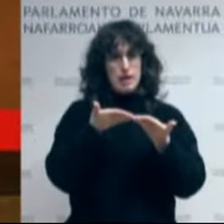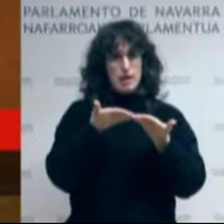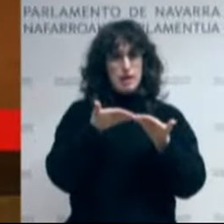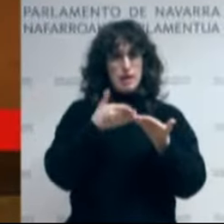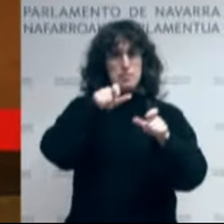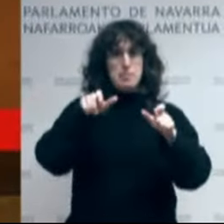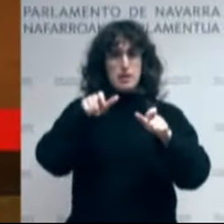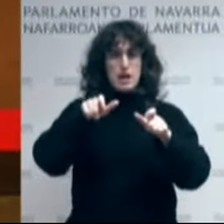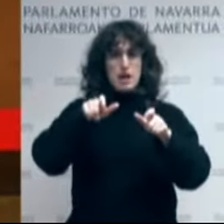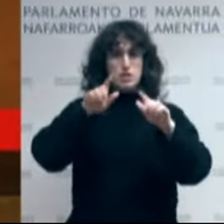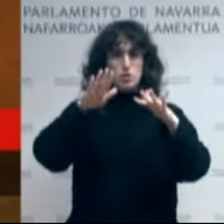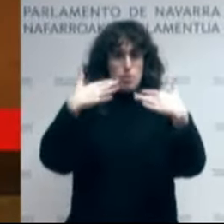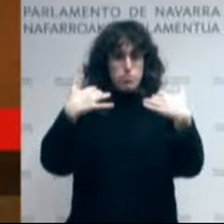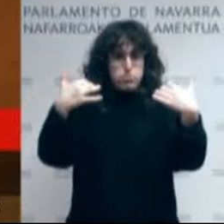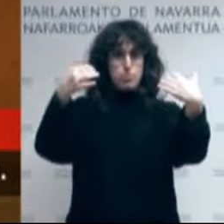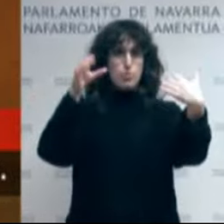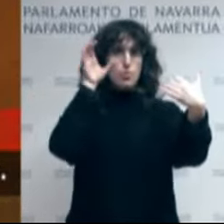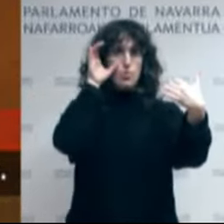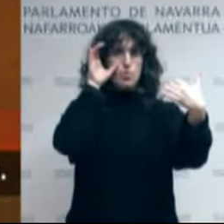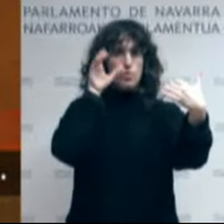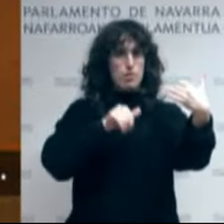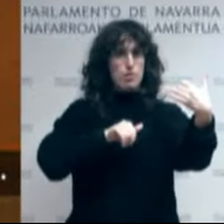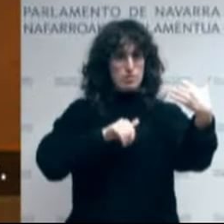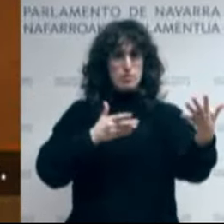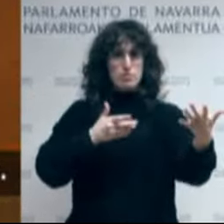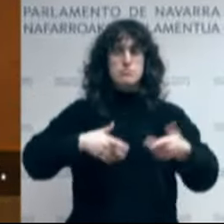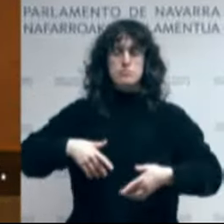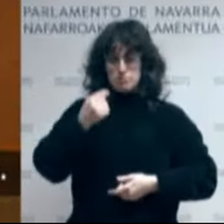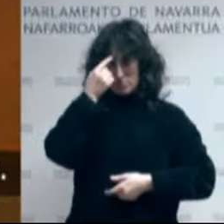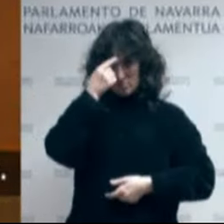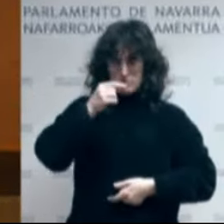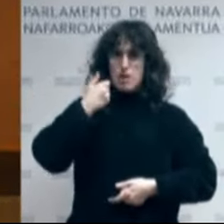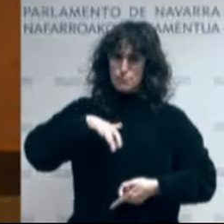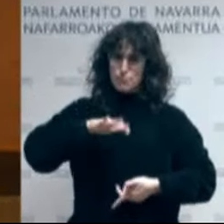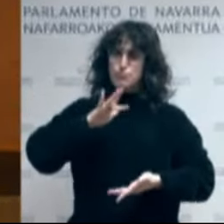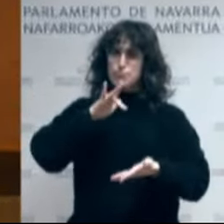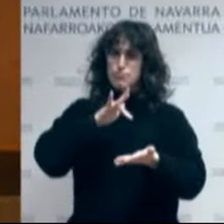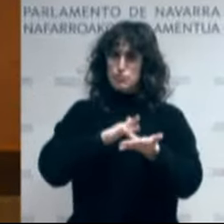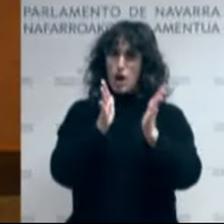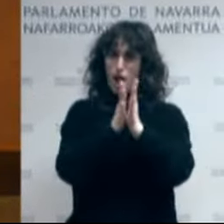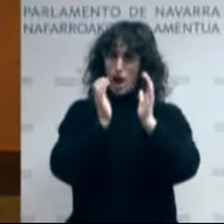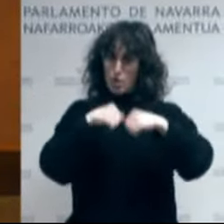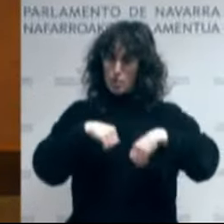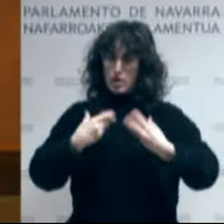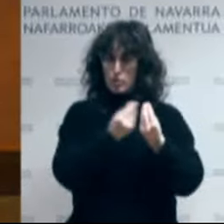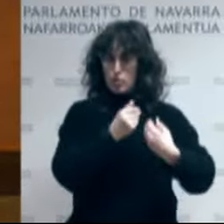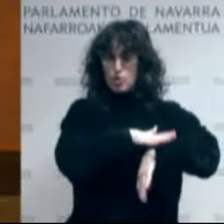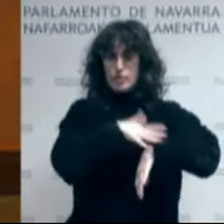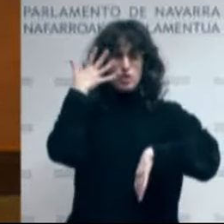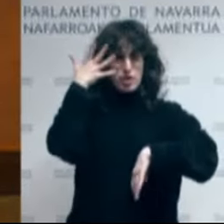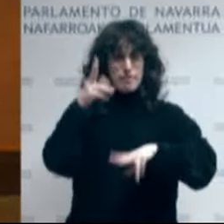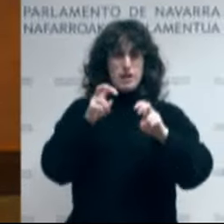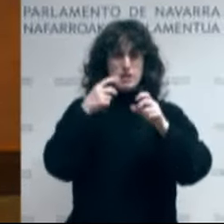Ezaguna denez, 2000 hogeita lauko aurrekontuen inguruko akordioa lortu dugu Nafarroako